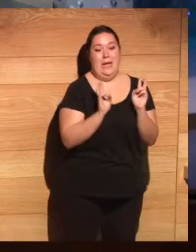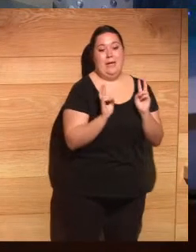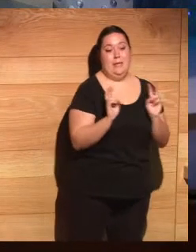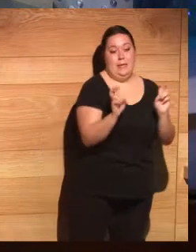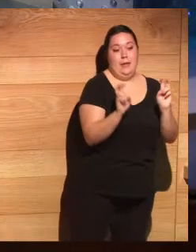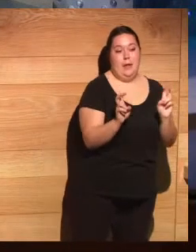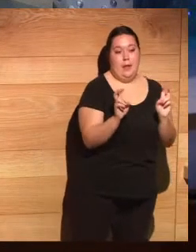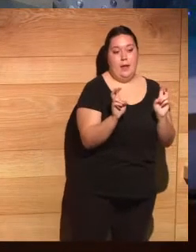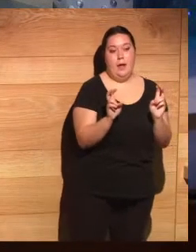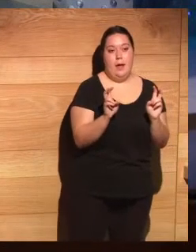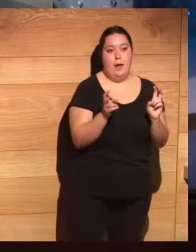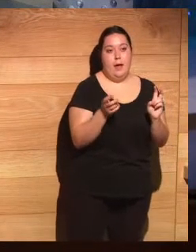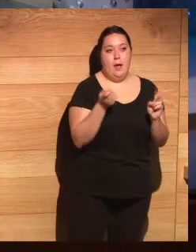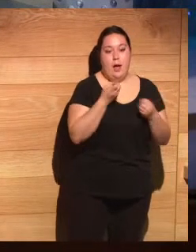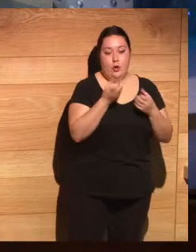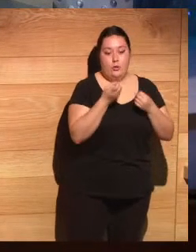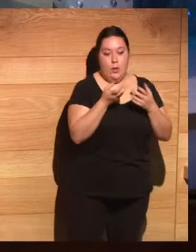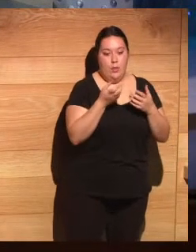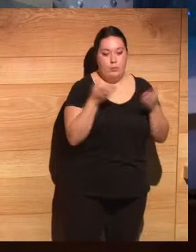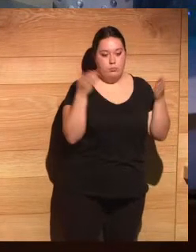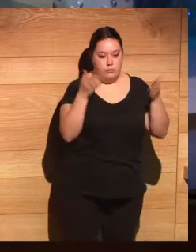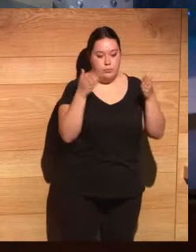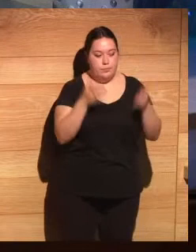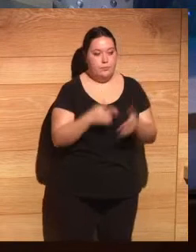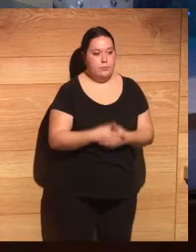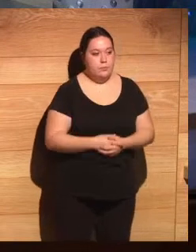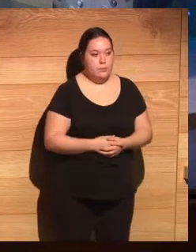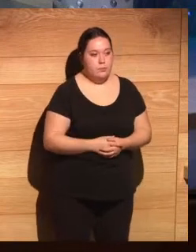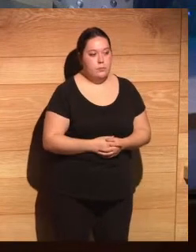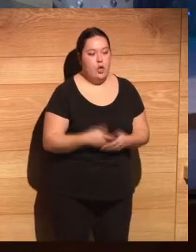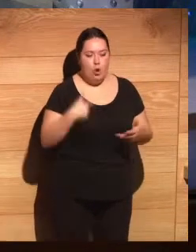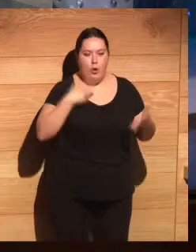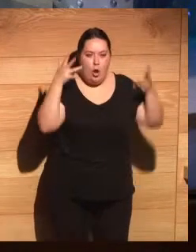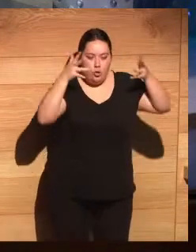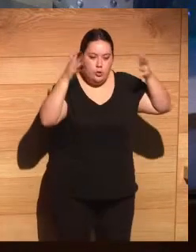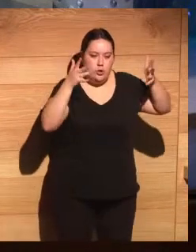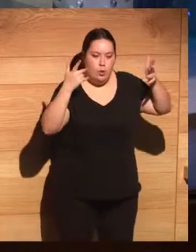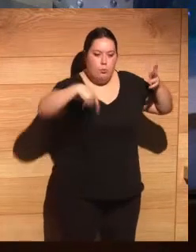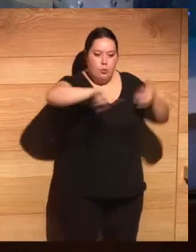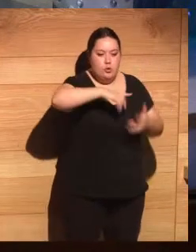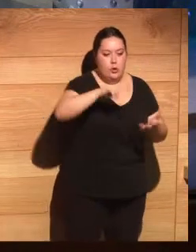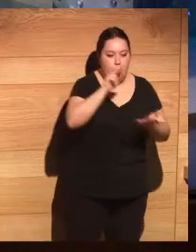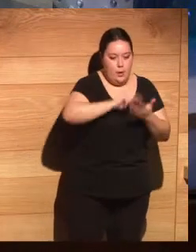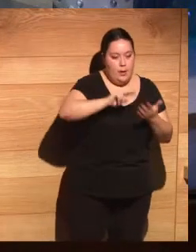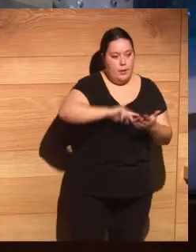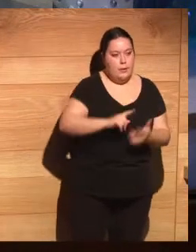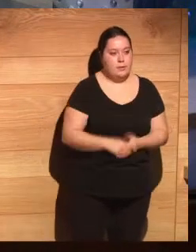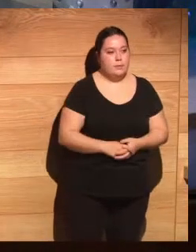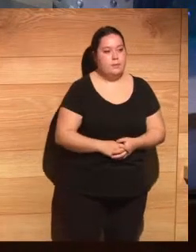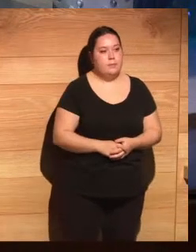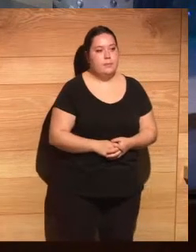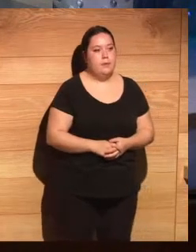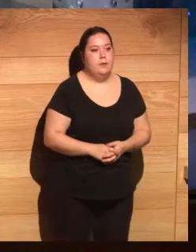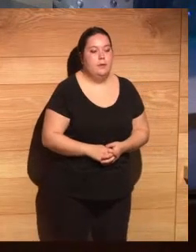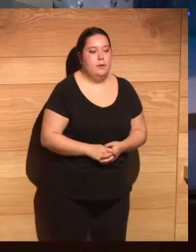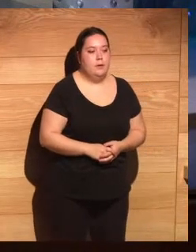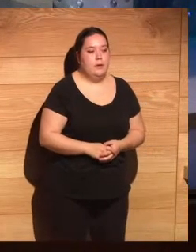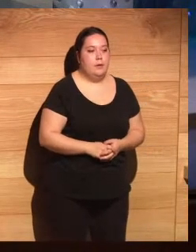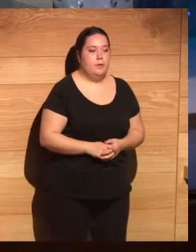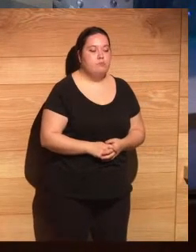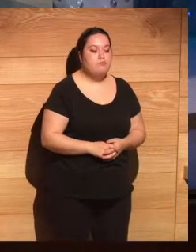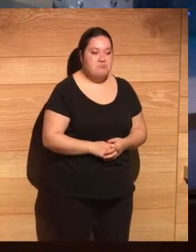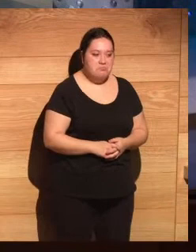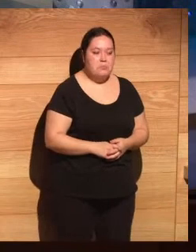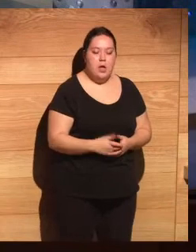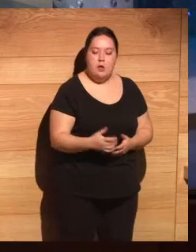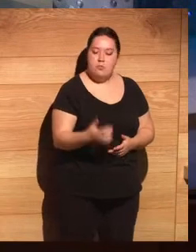se lea porque evidentemente esa visión 360 que tiene él del mundo es siempre una gran enseñanza